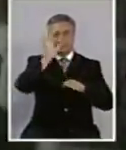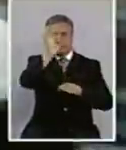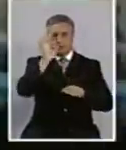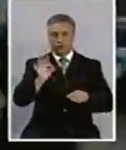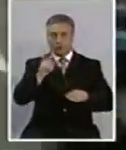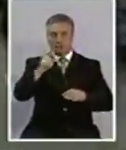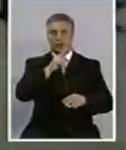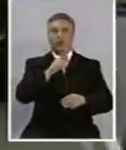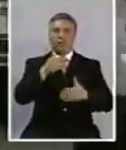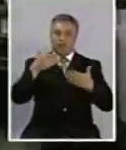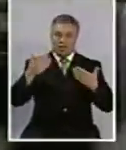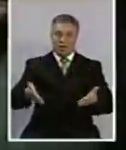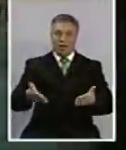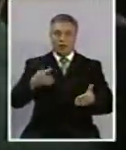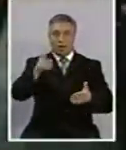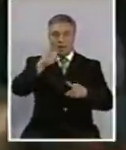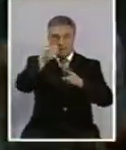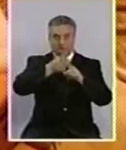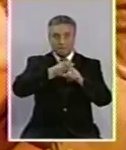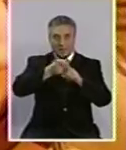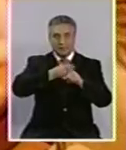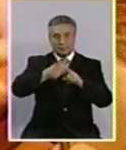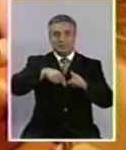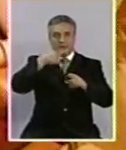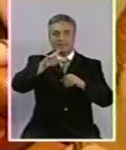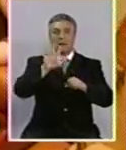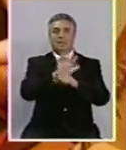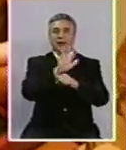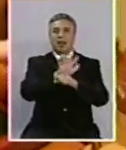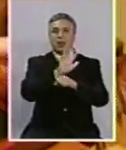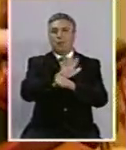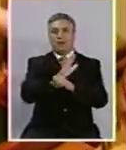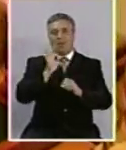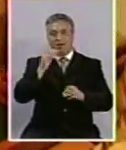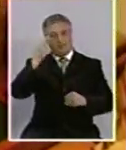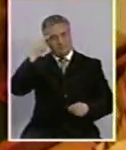y que dentro de pocos meses podrá vivir sus películas favoritas.